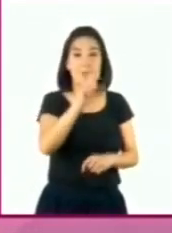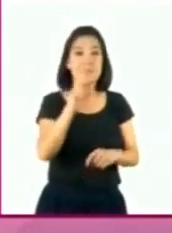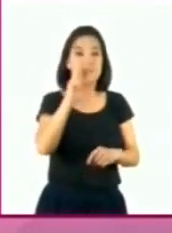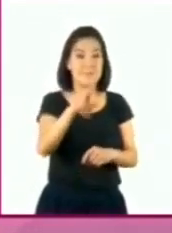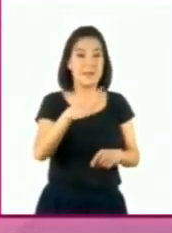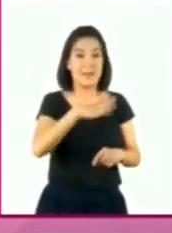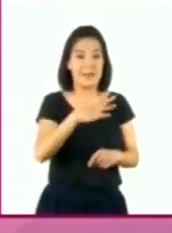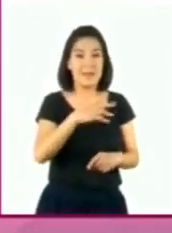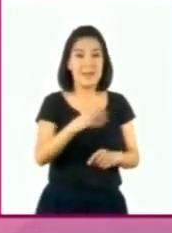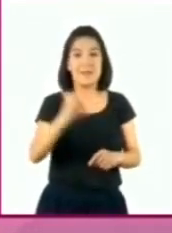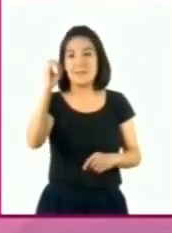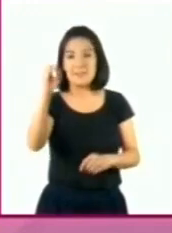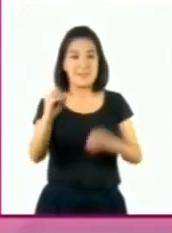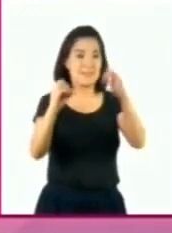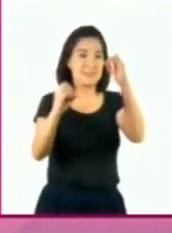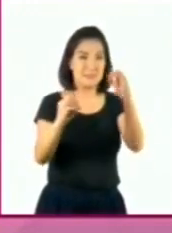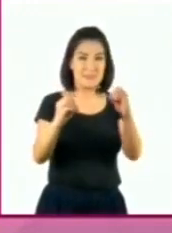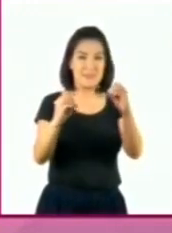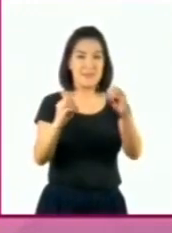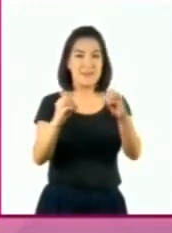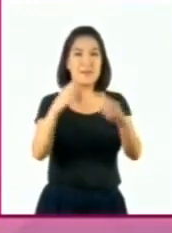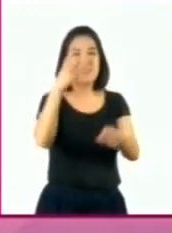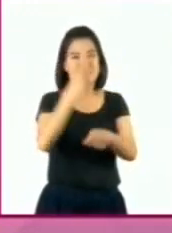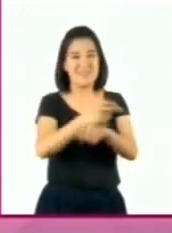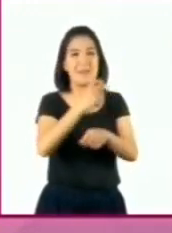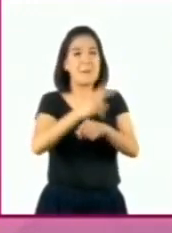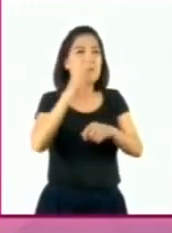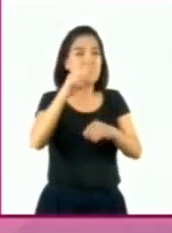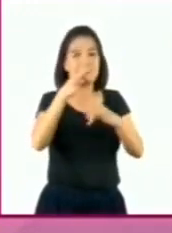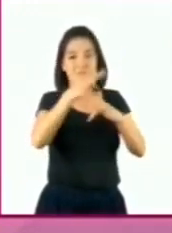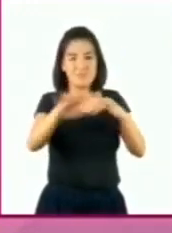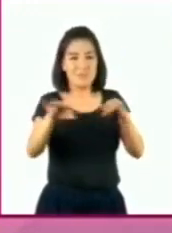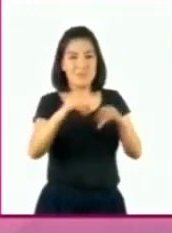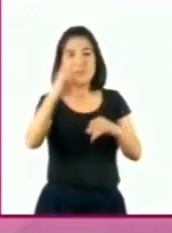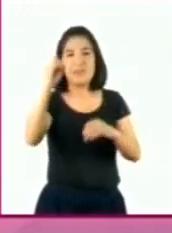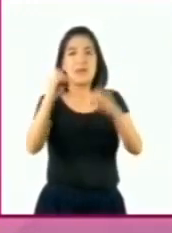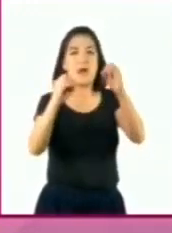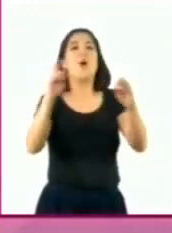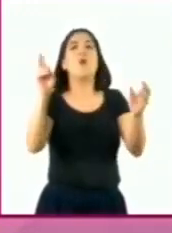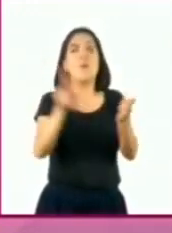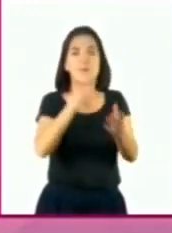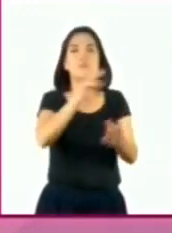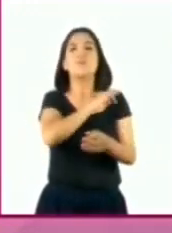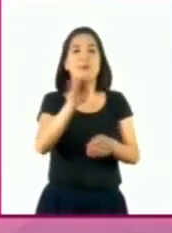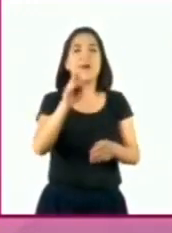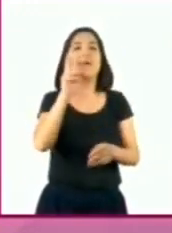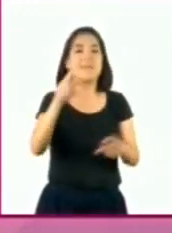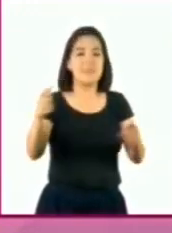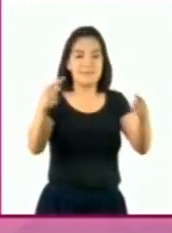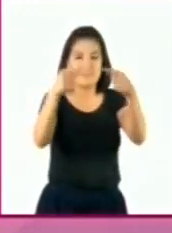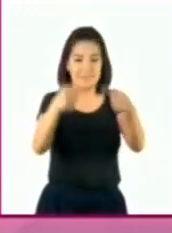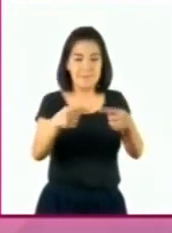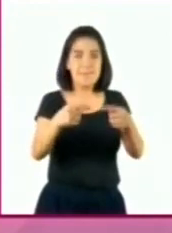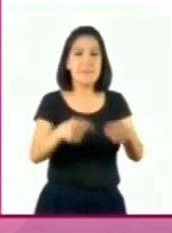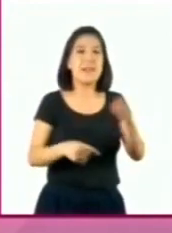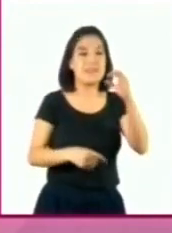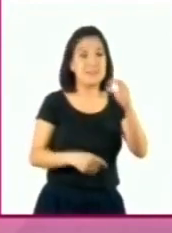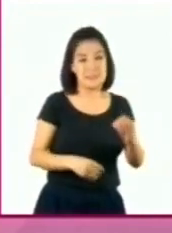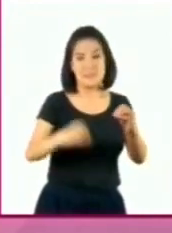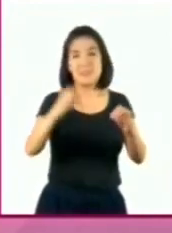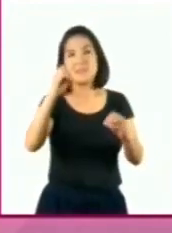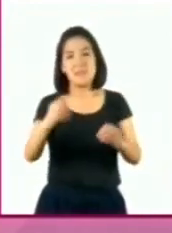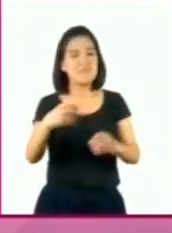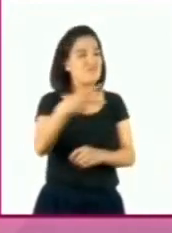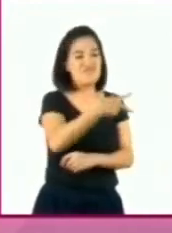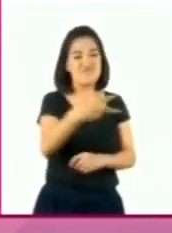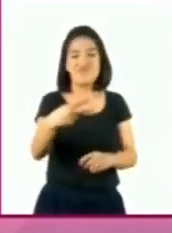posición decimal en el segundo número, podemos compararlos de nuevo. Llegamos nuevamente a una igualdad,